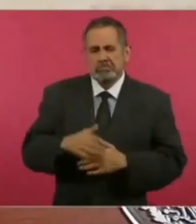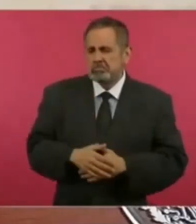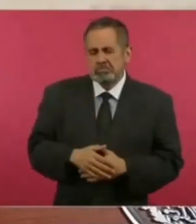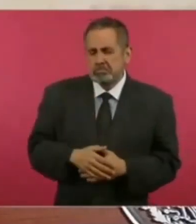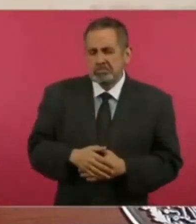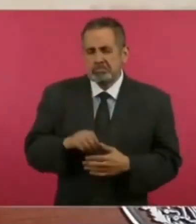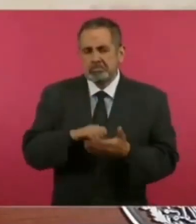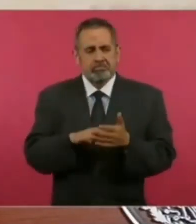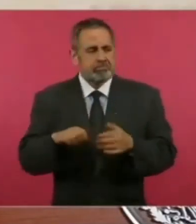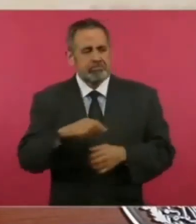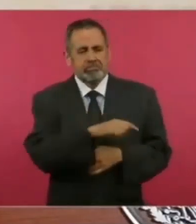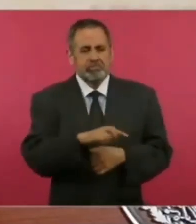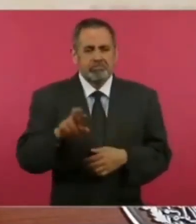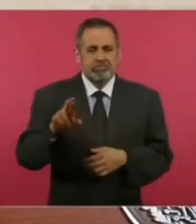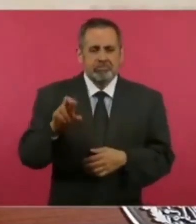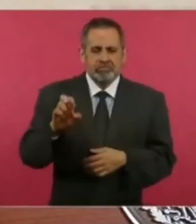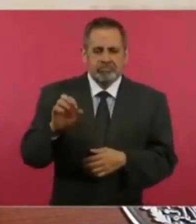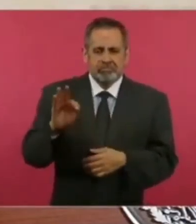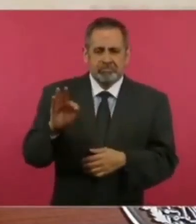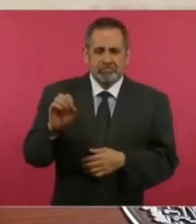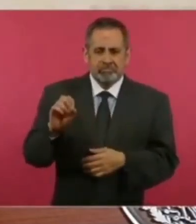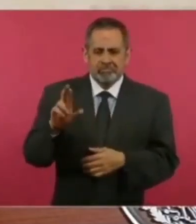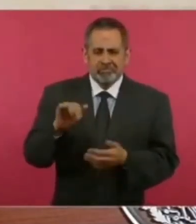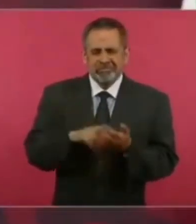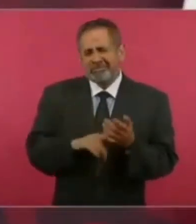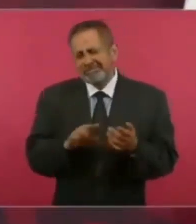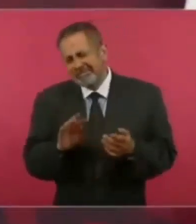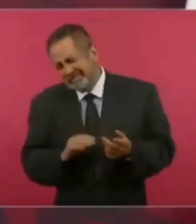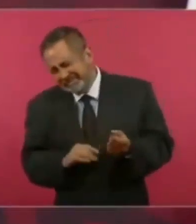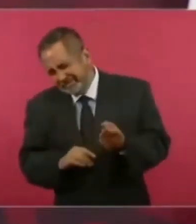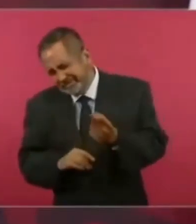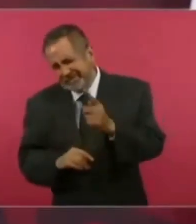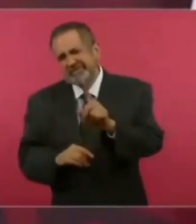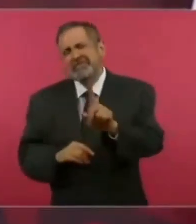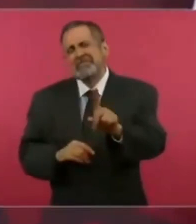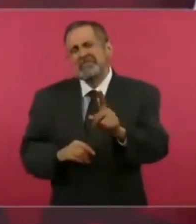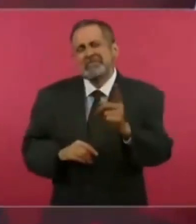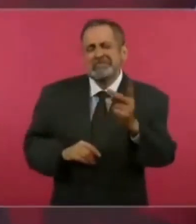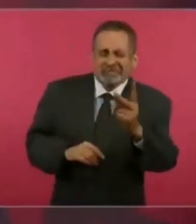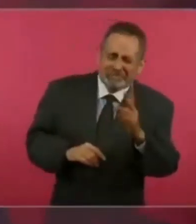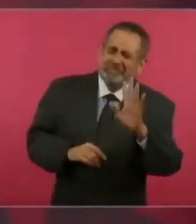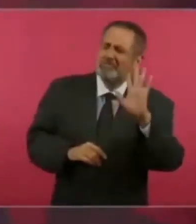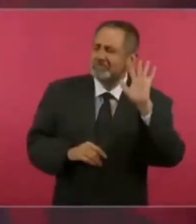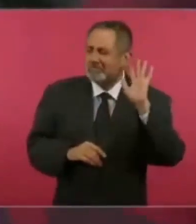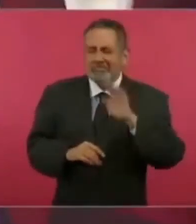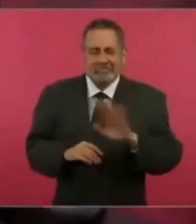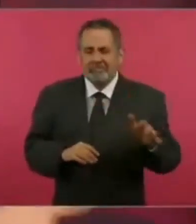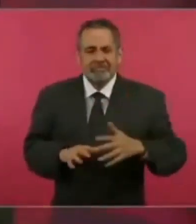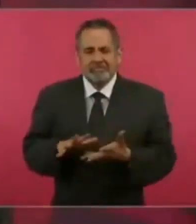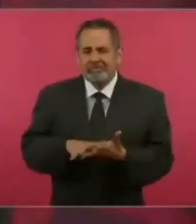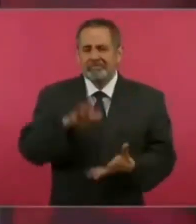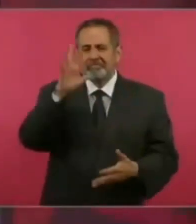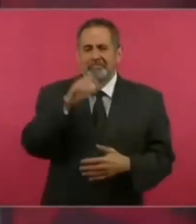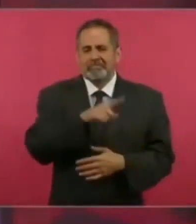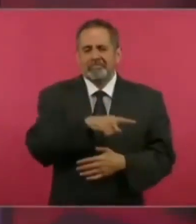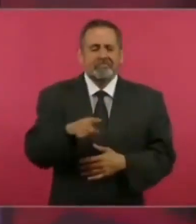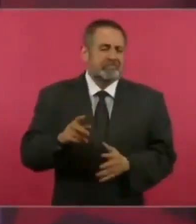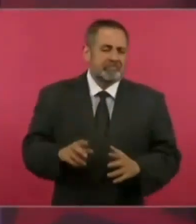bueno, no hay, bueno, sí, a lo mejor hay una o uno. Pero la mayoría